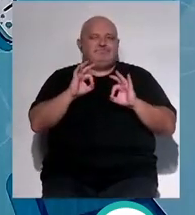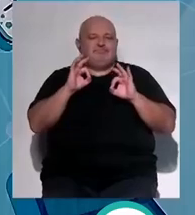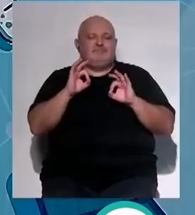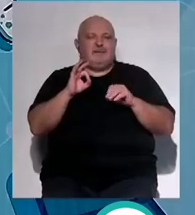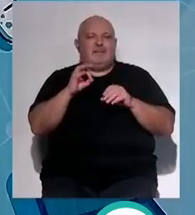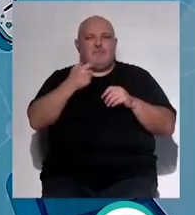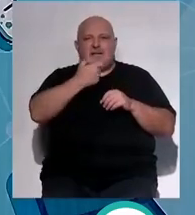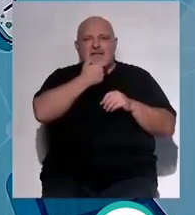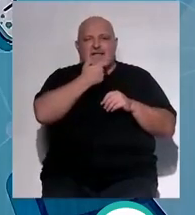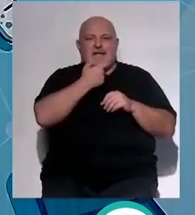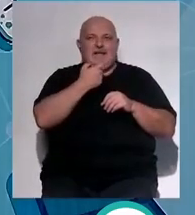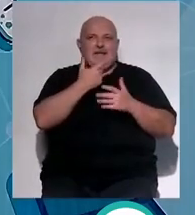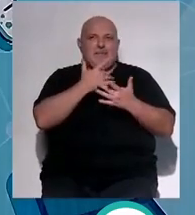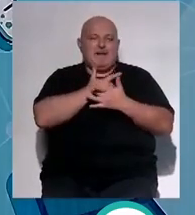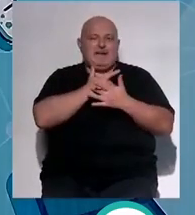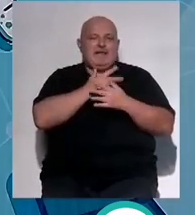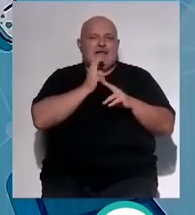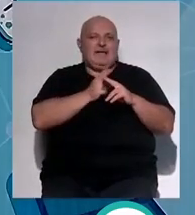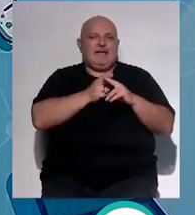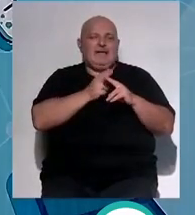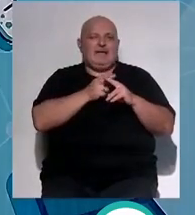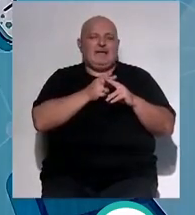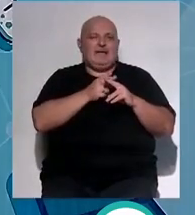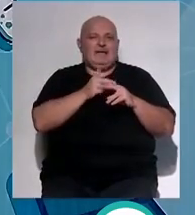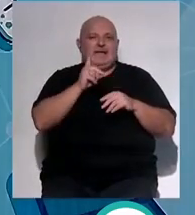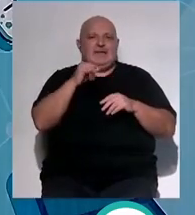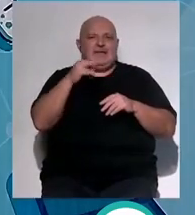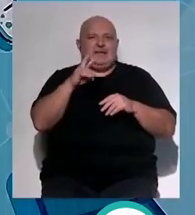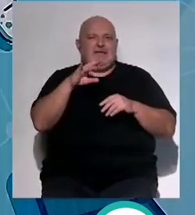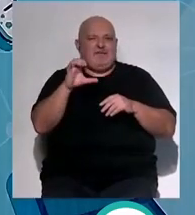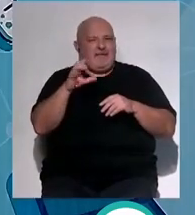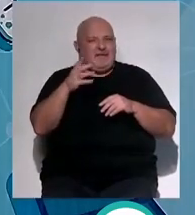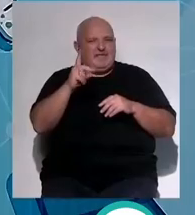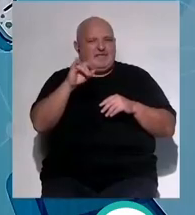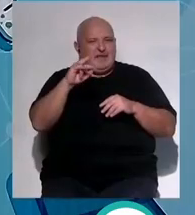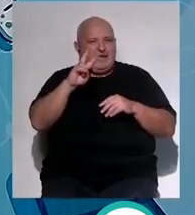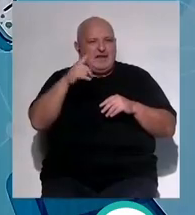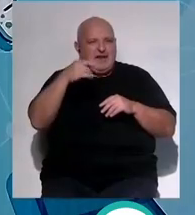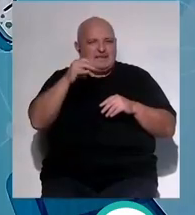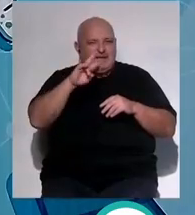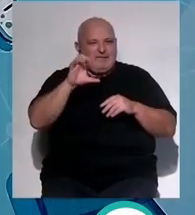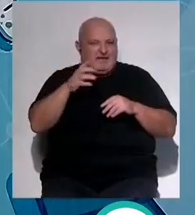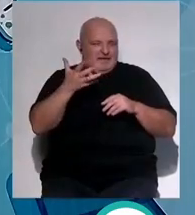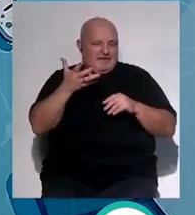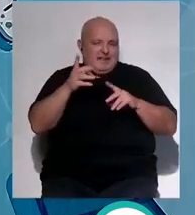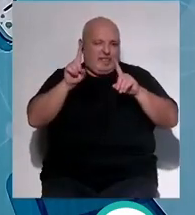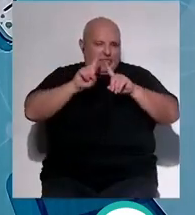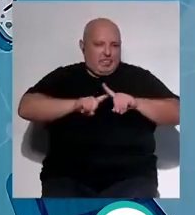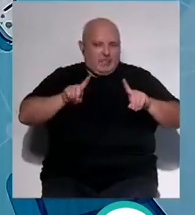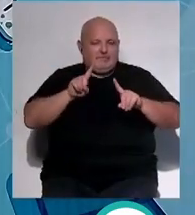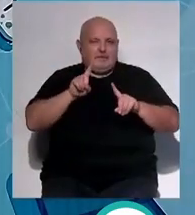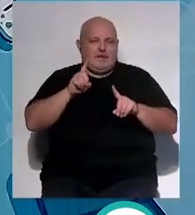modelo de galleta igual que la galleta María que se llama digestive digestive y parece que te camufla porque